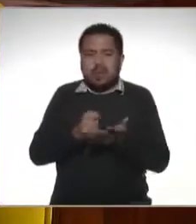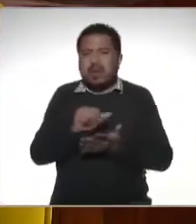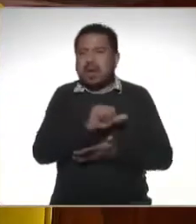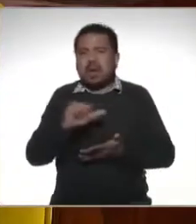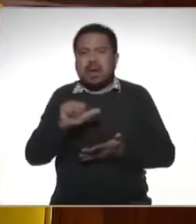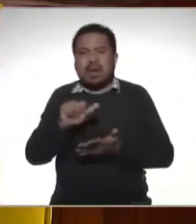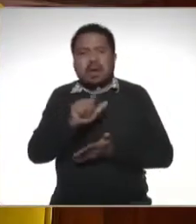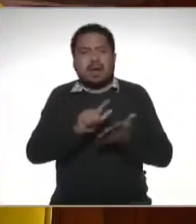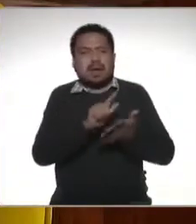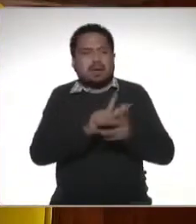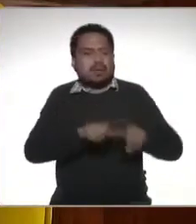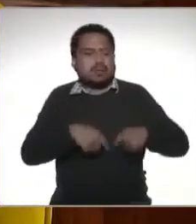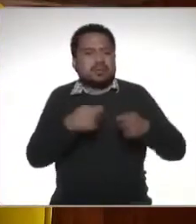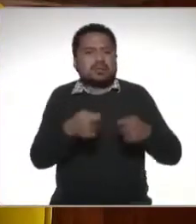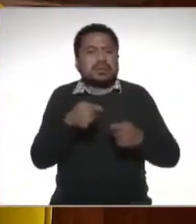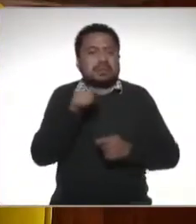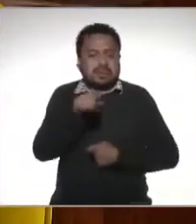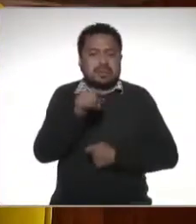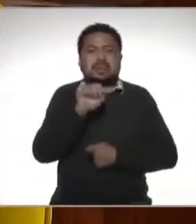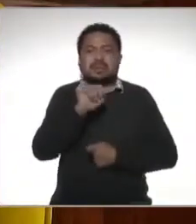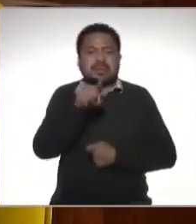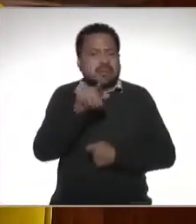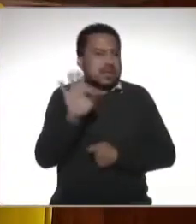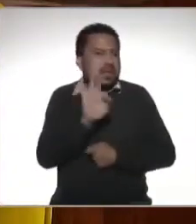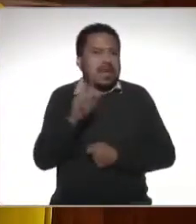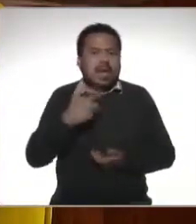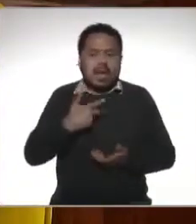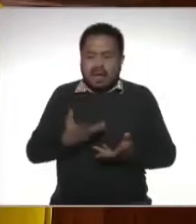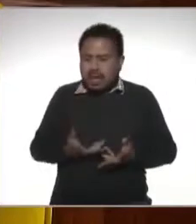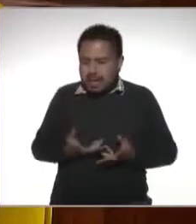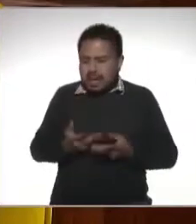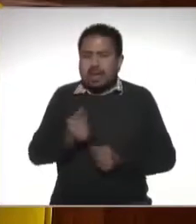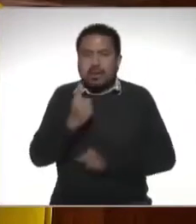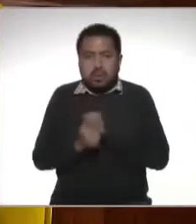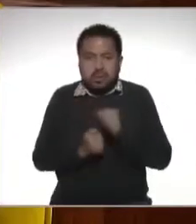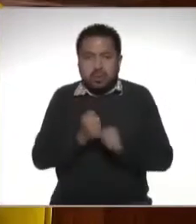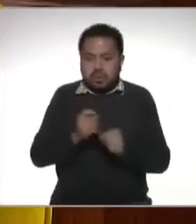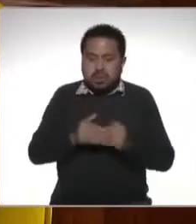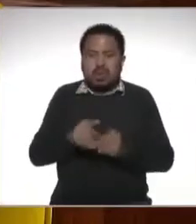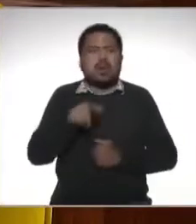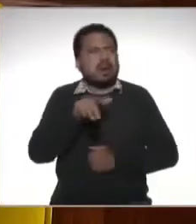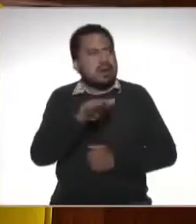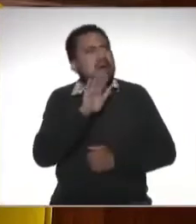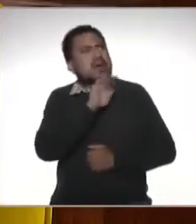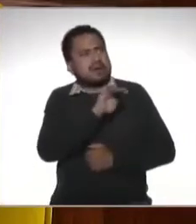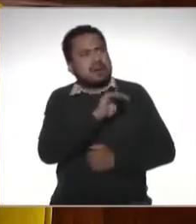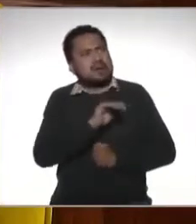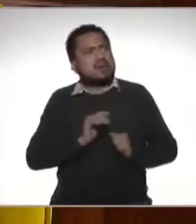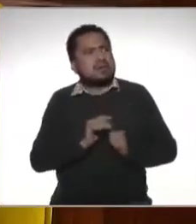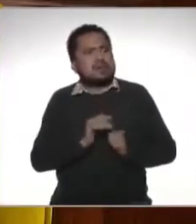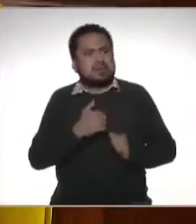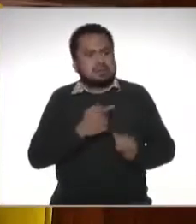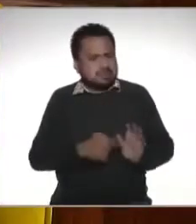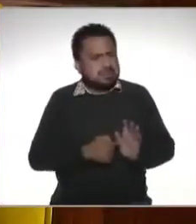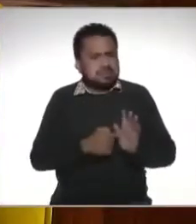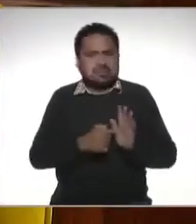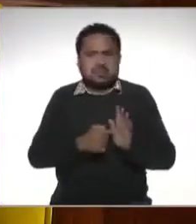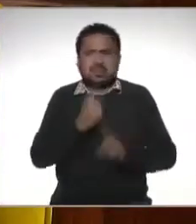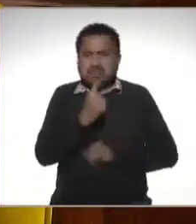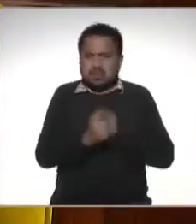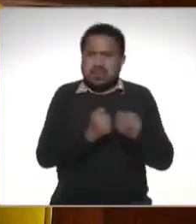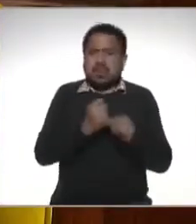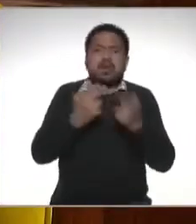la ley te concede y que tú si tuviste esos gastos durante el año entonces tú dices oye pues presento mi declaración